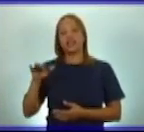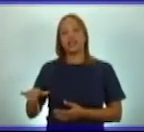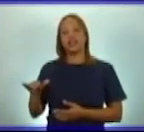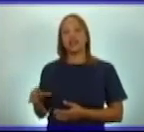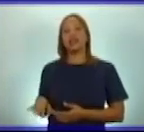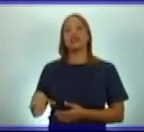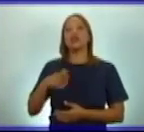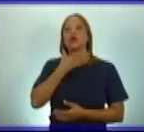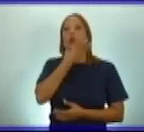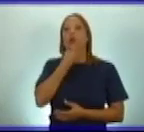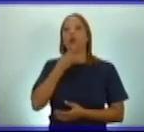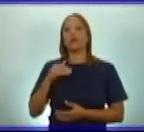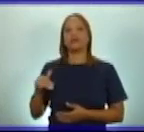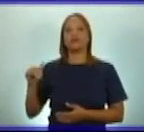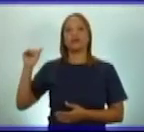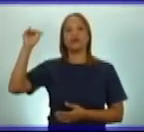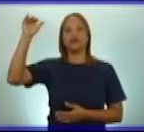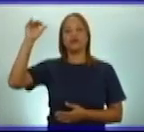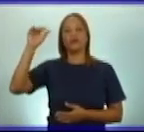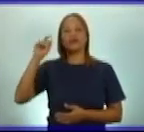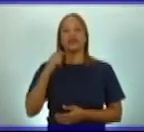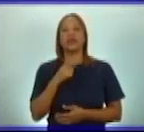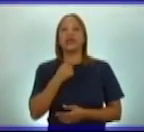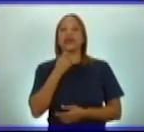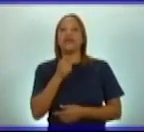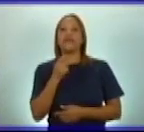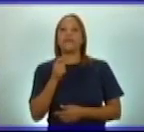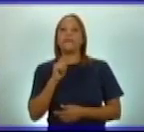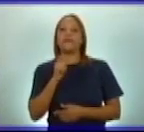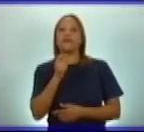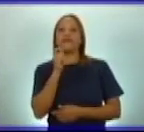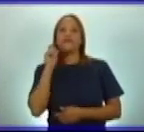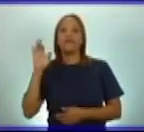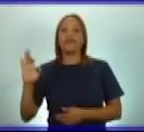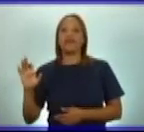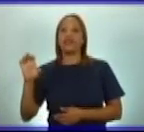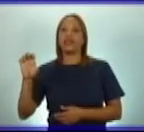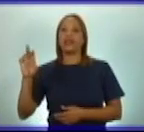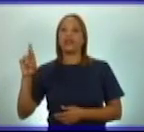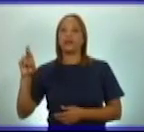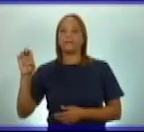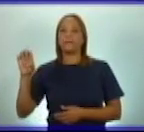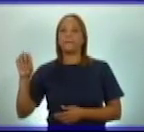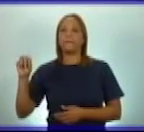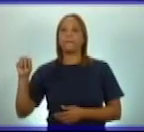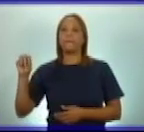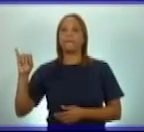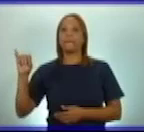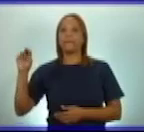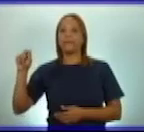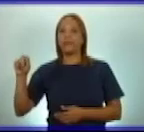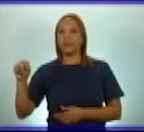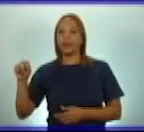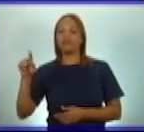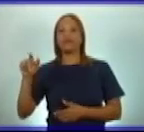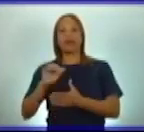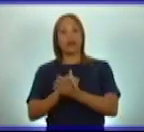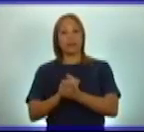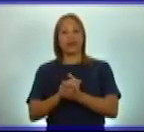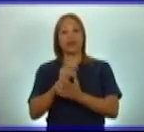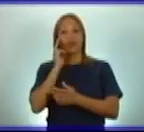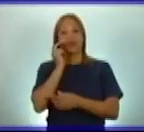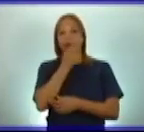Martí, Fermín Valdés Domínguez, su amigo, Rafael María de Mendive,